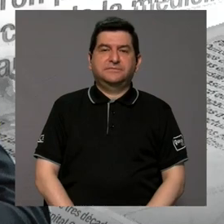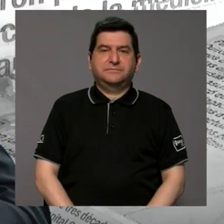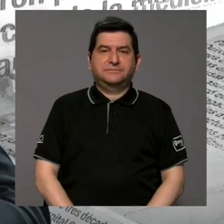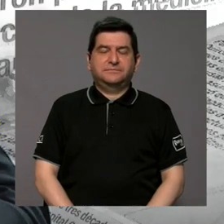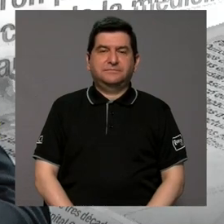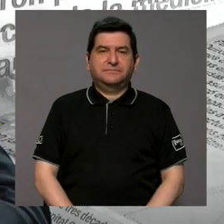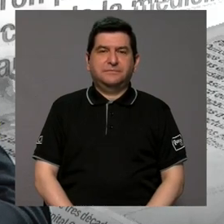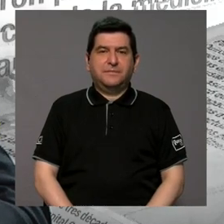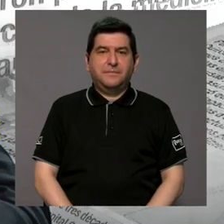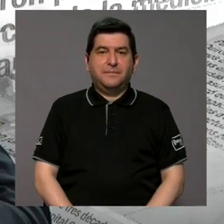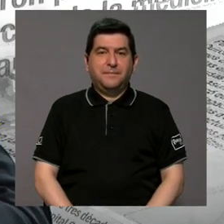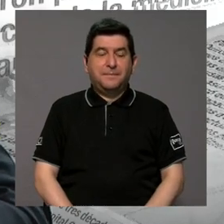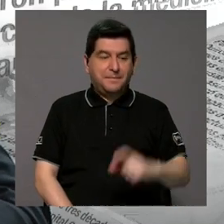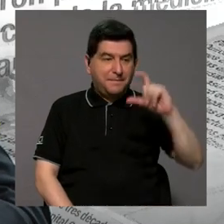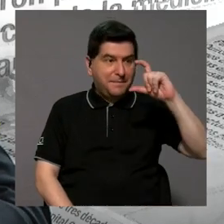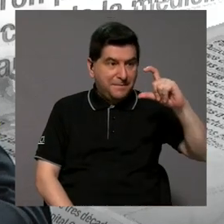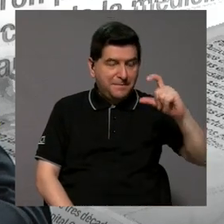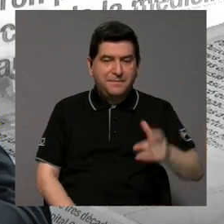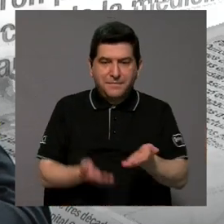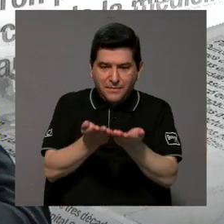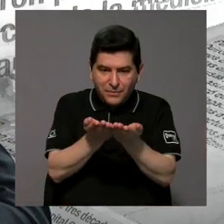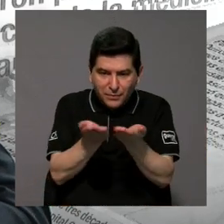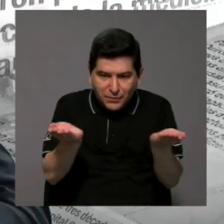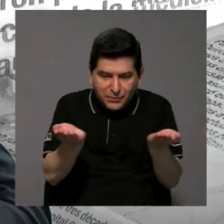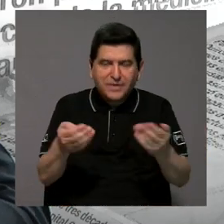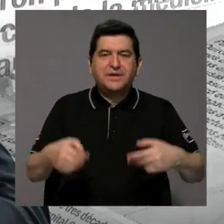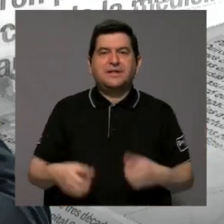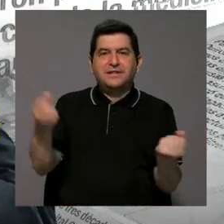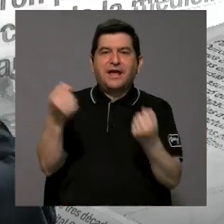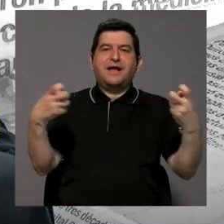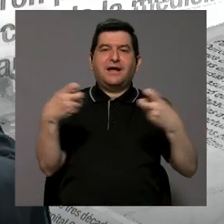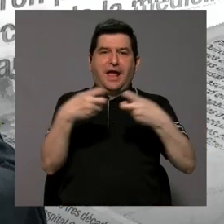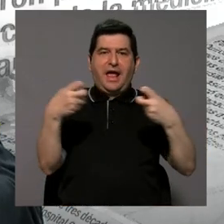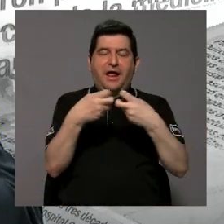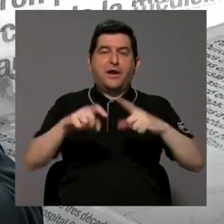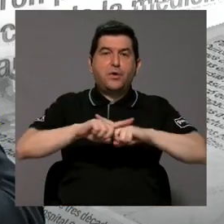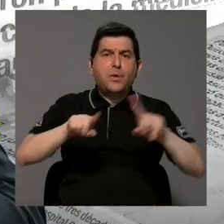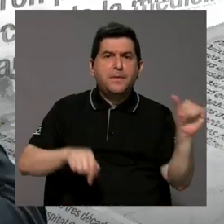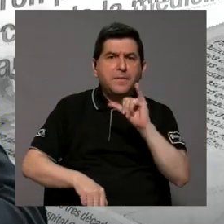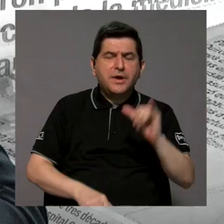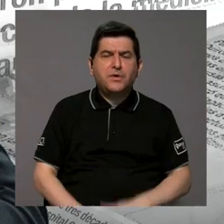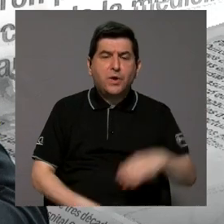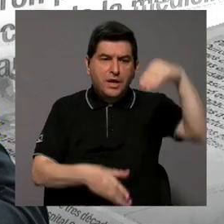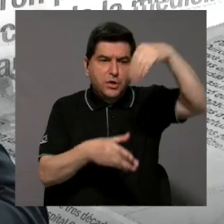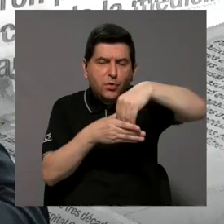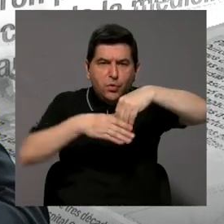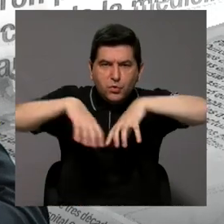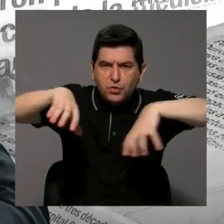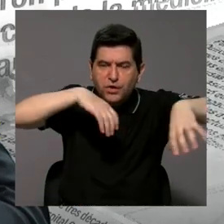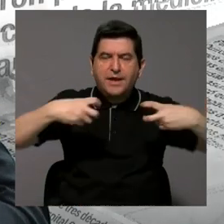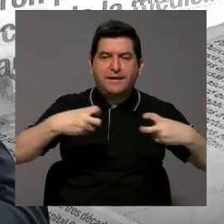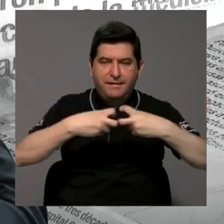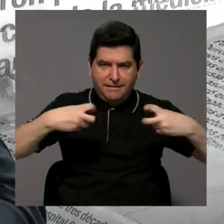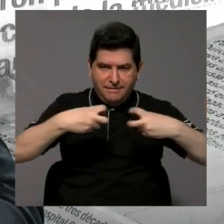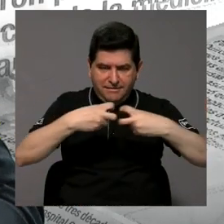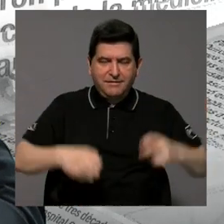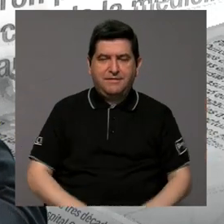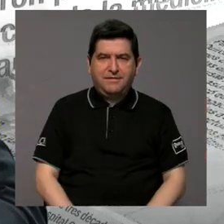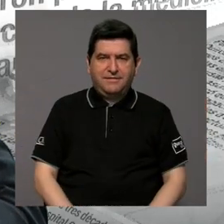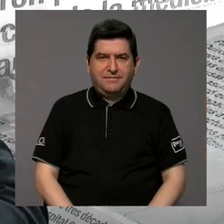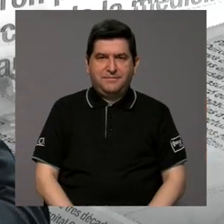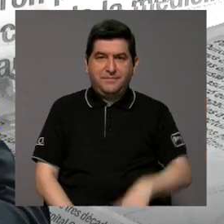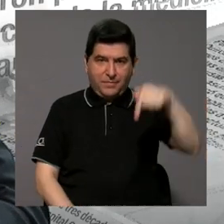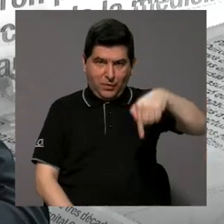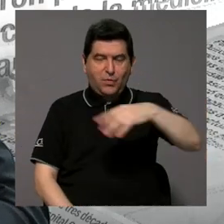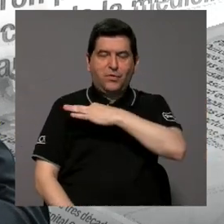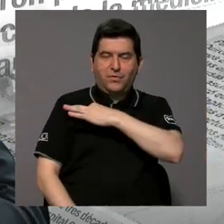es las baterías de los carros eléctricos, pero que encierra también la movilidad eléctrica. Y para ello tenemos